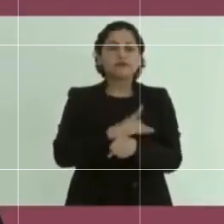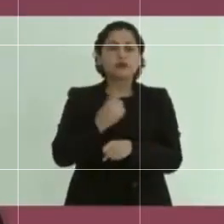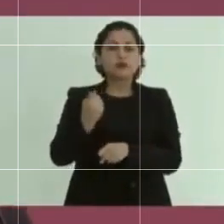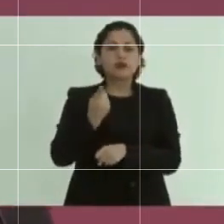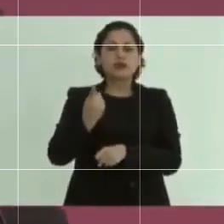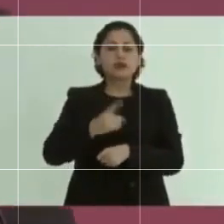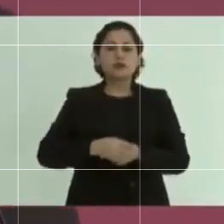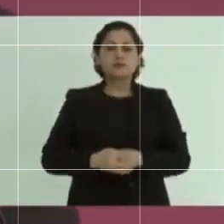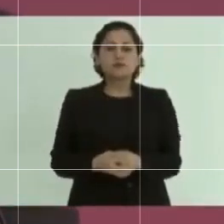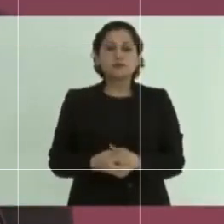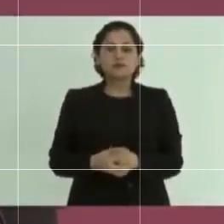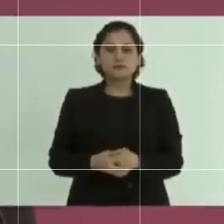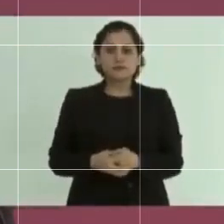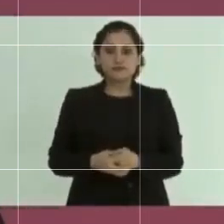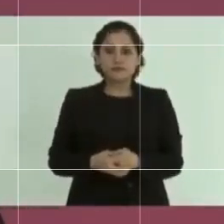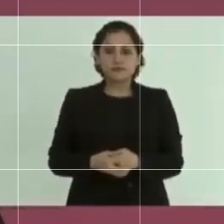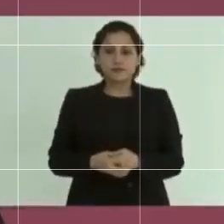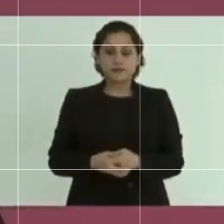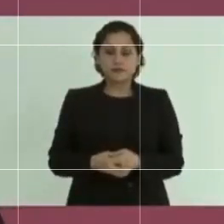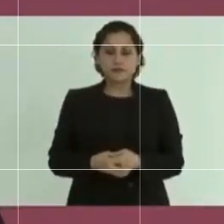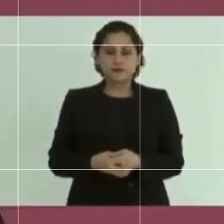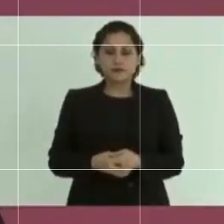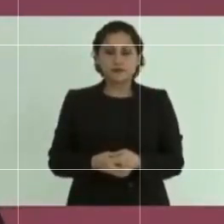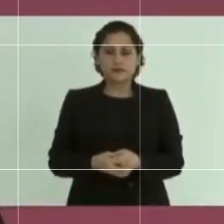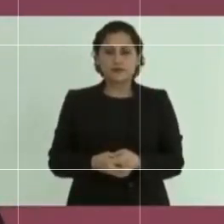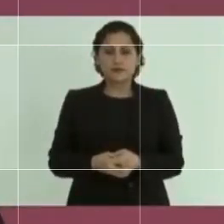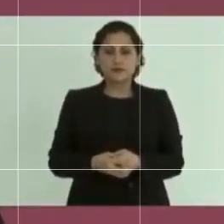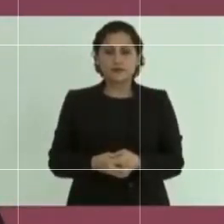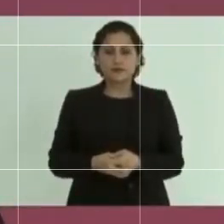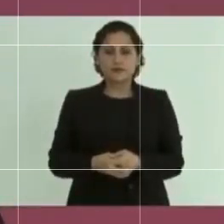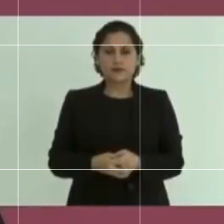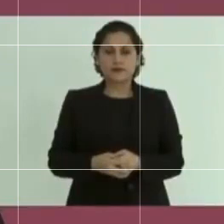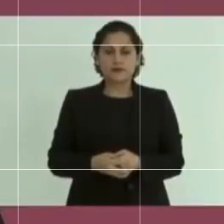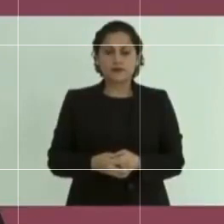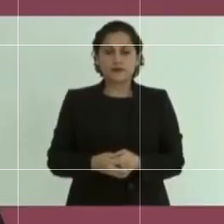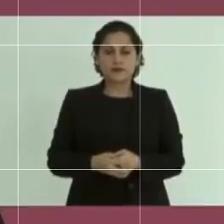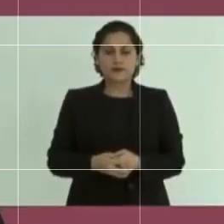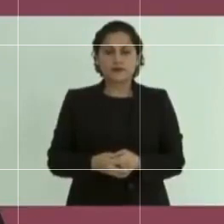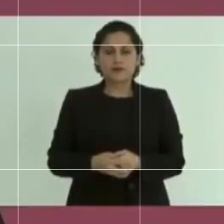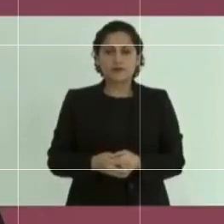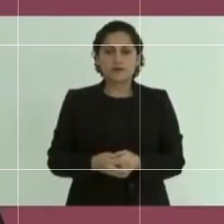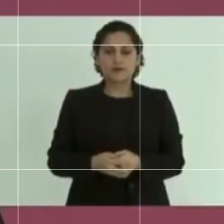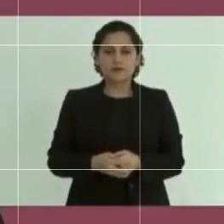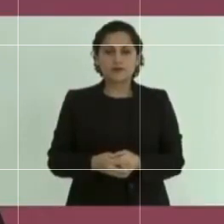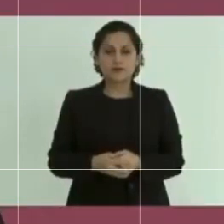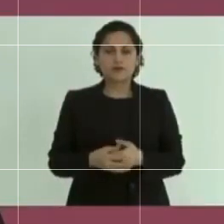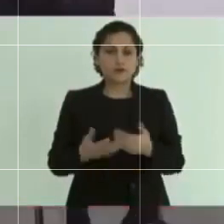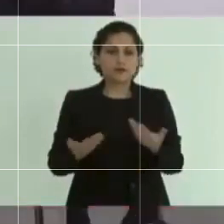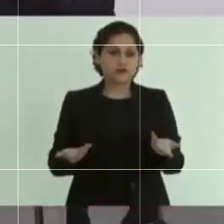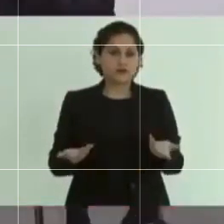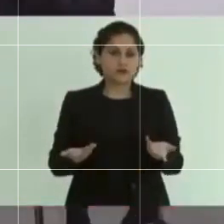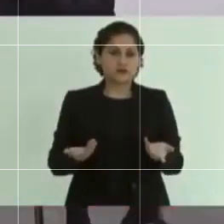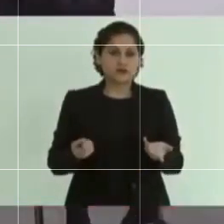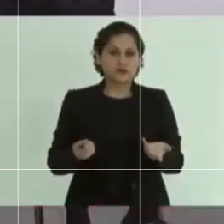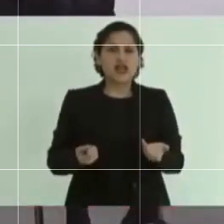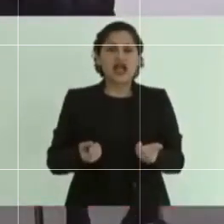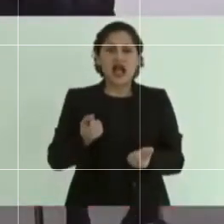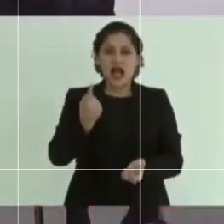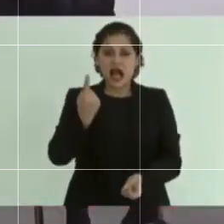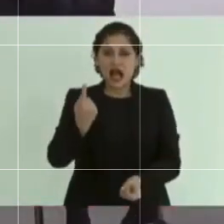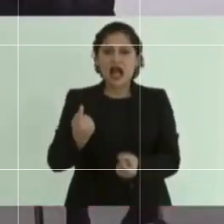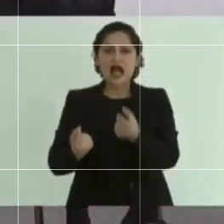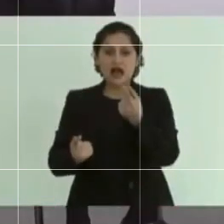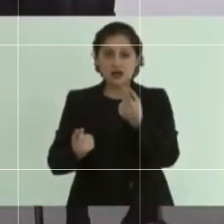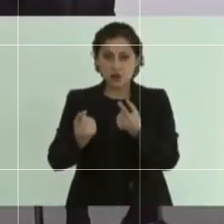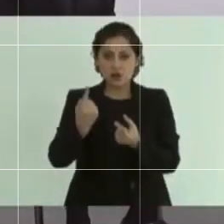también con razón se quiere cambiar el rol de las